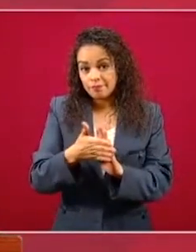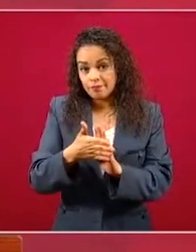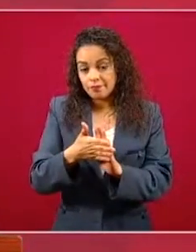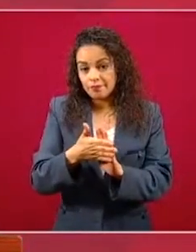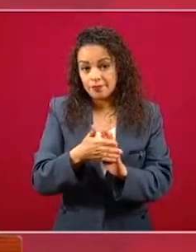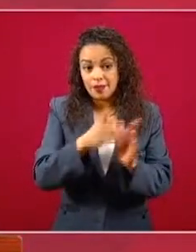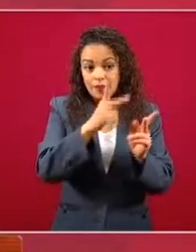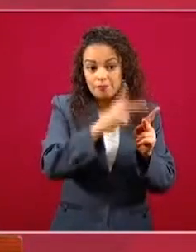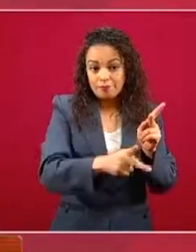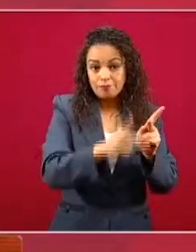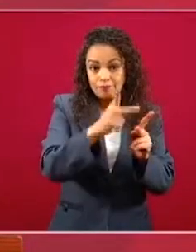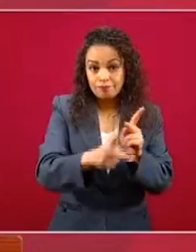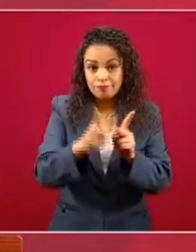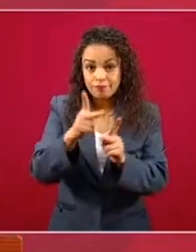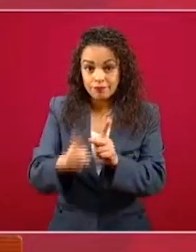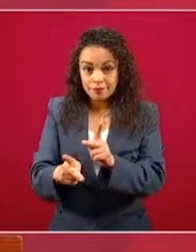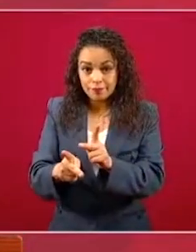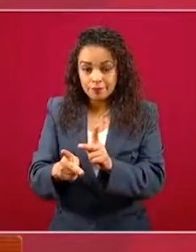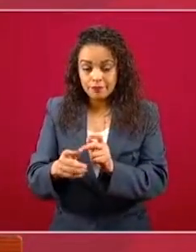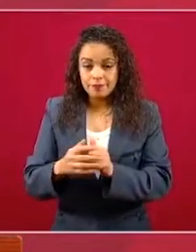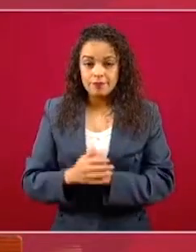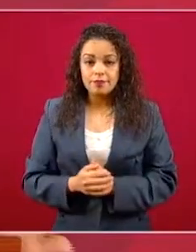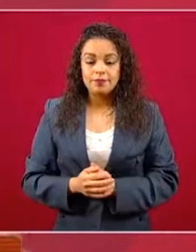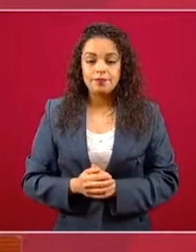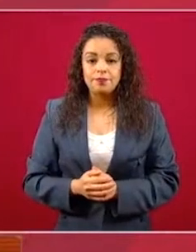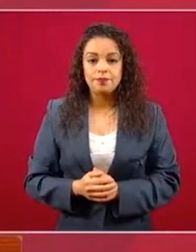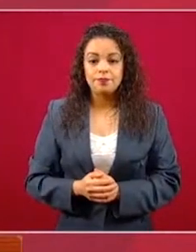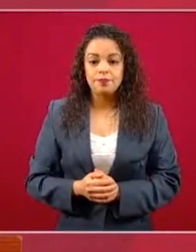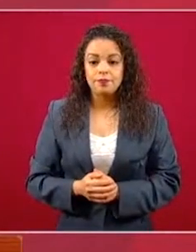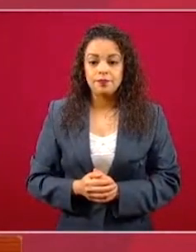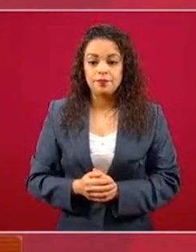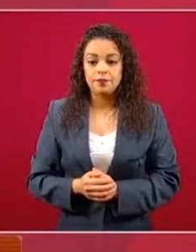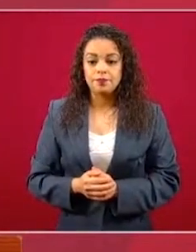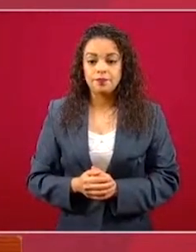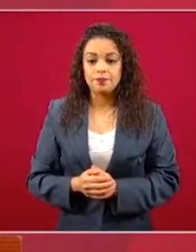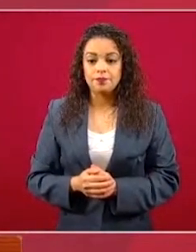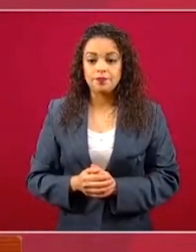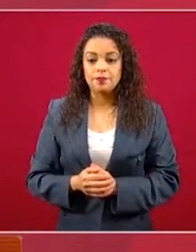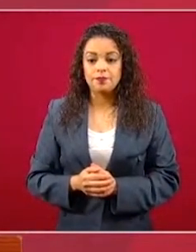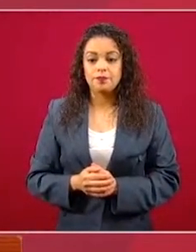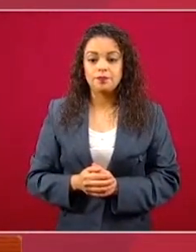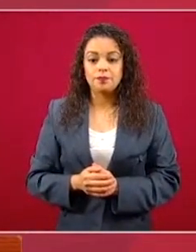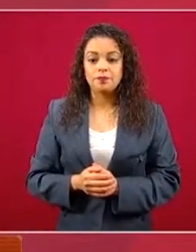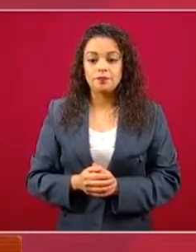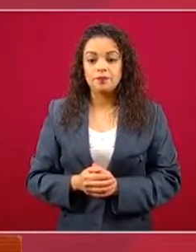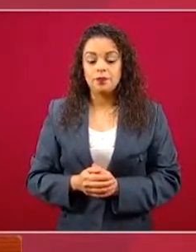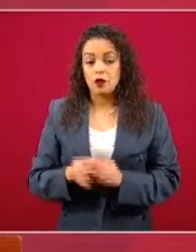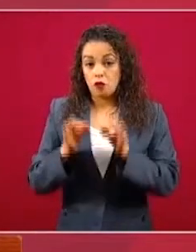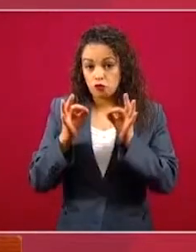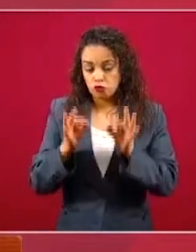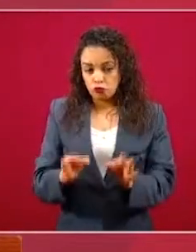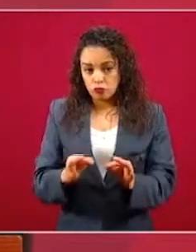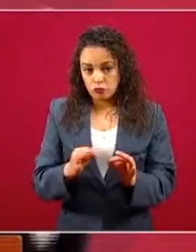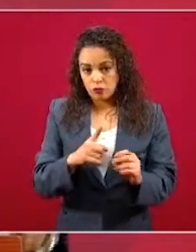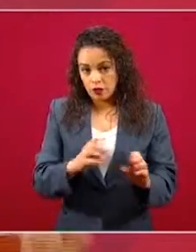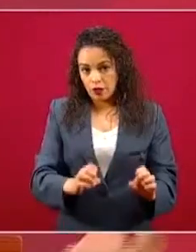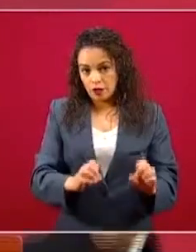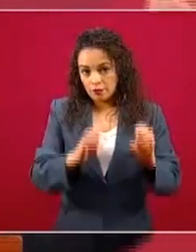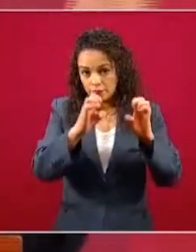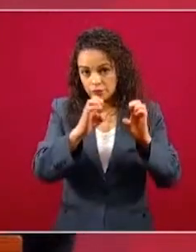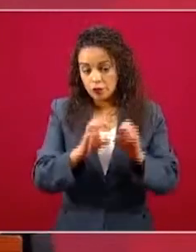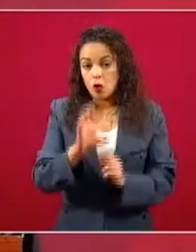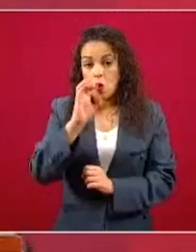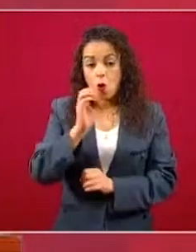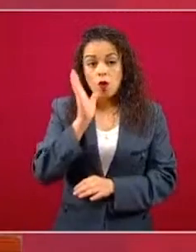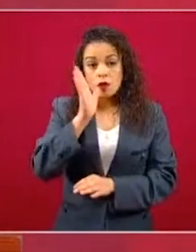inconclusos en obra física o estaban terminados